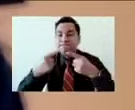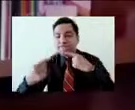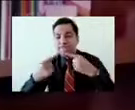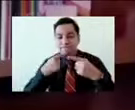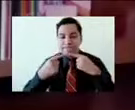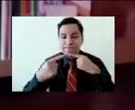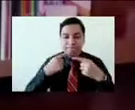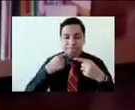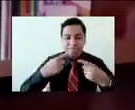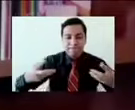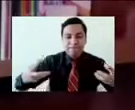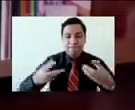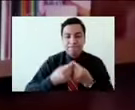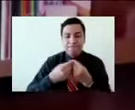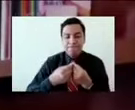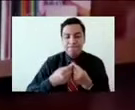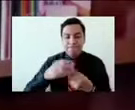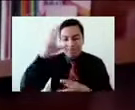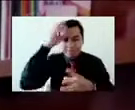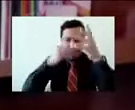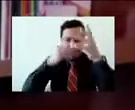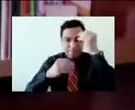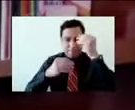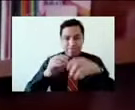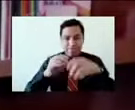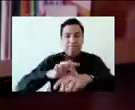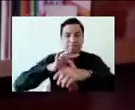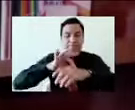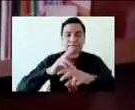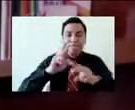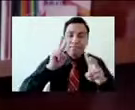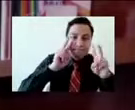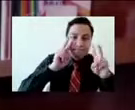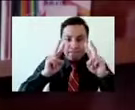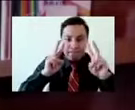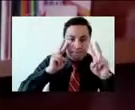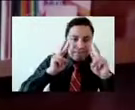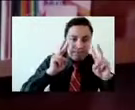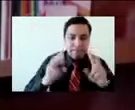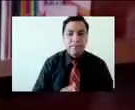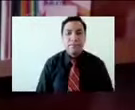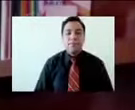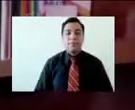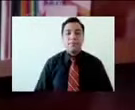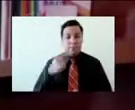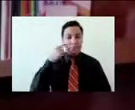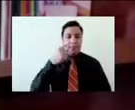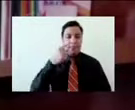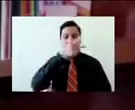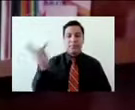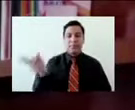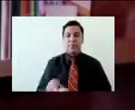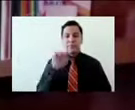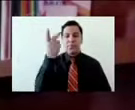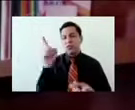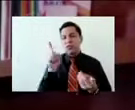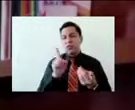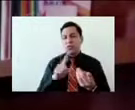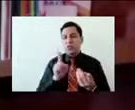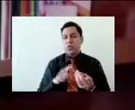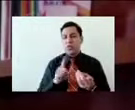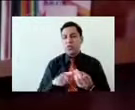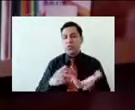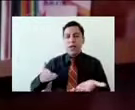Claro, claro. Y fíjate, bueno, aquí hay una pregunta que la voy a adelantar porque llegó después de otras, que dice, ¿dónde podemos tener acceso a esta